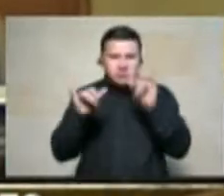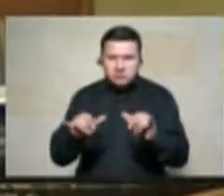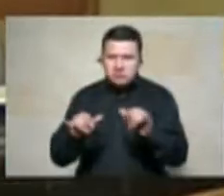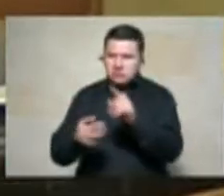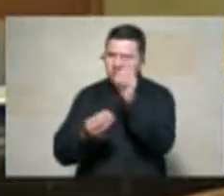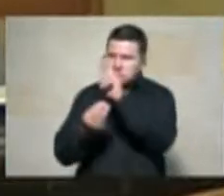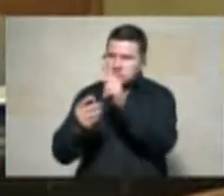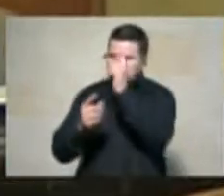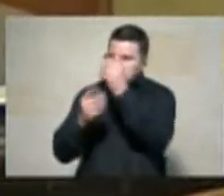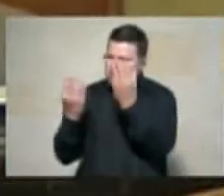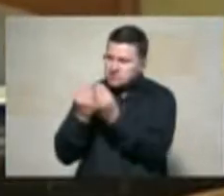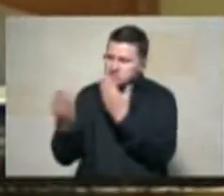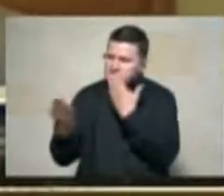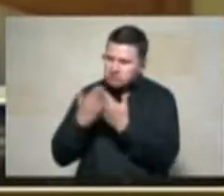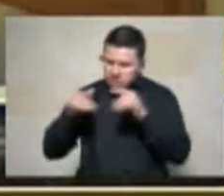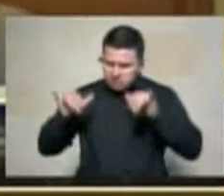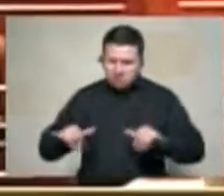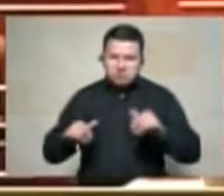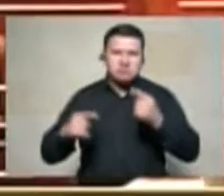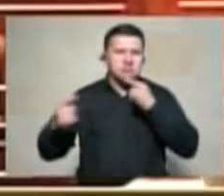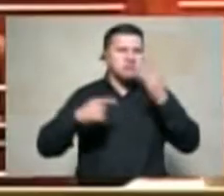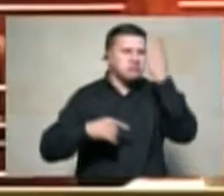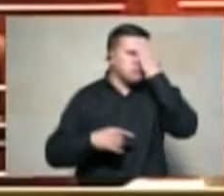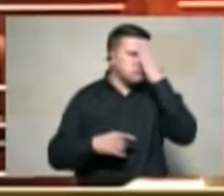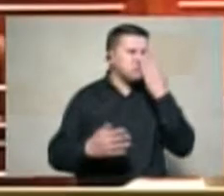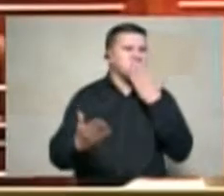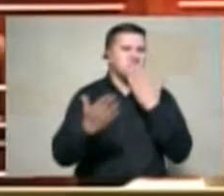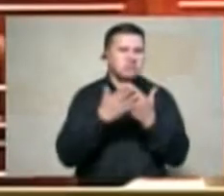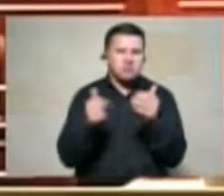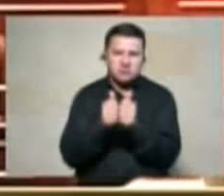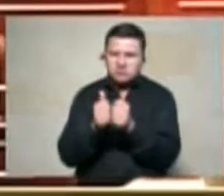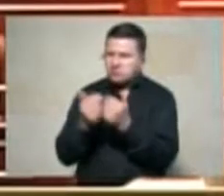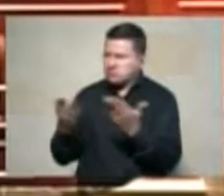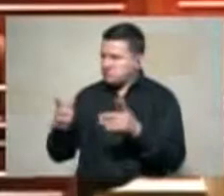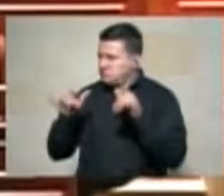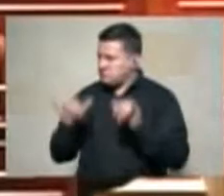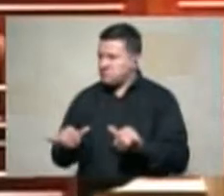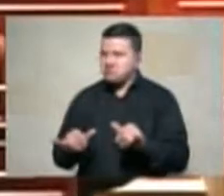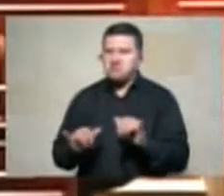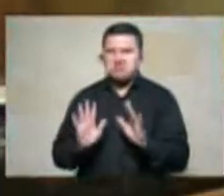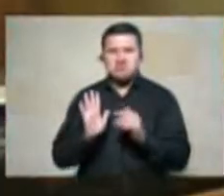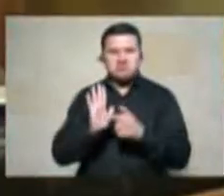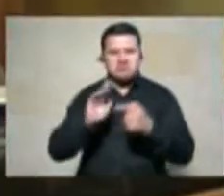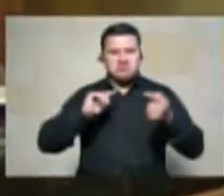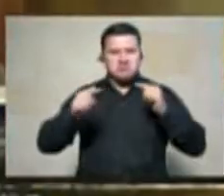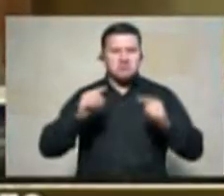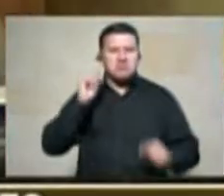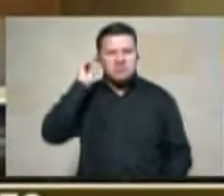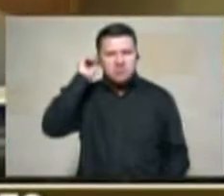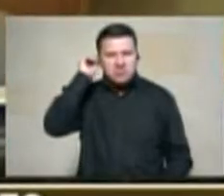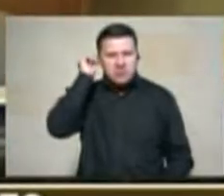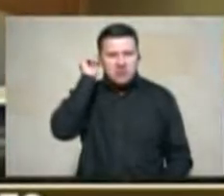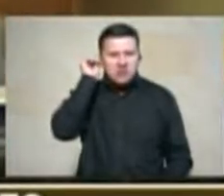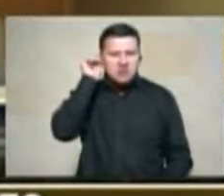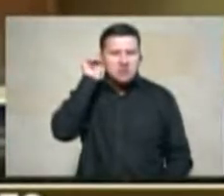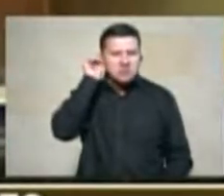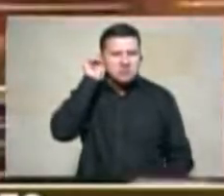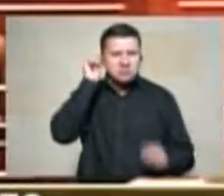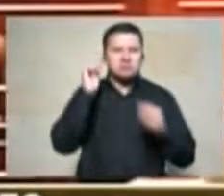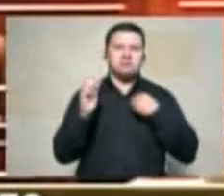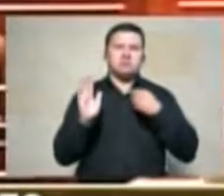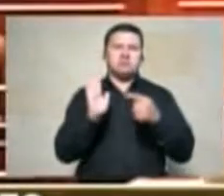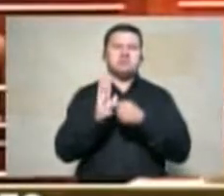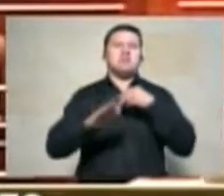en este debate sabemos quiénes son muchas gracias a compañeros que se quedaron para este debate tengo